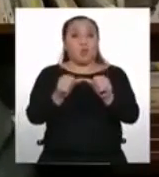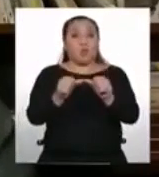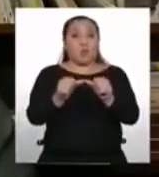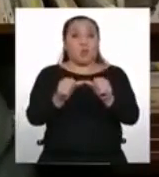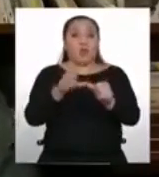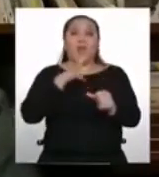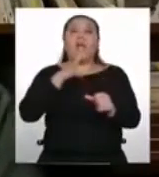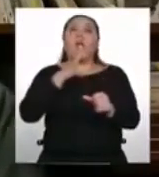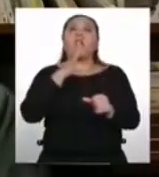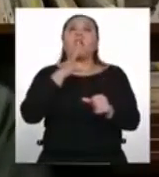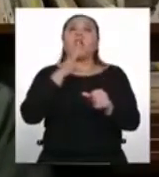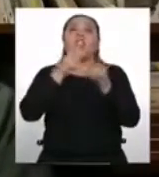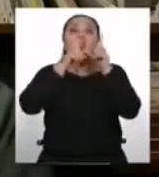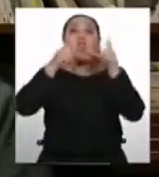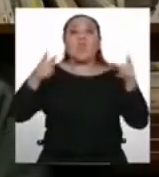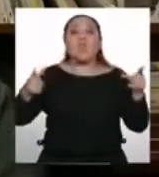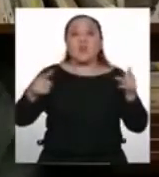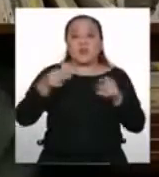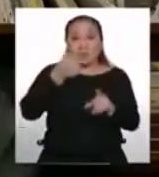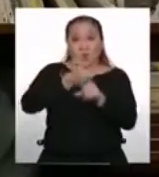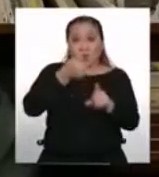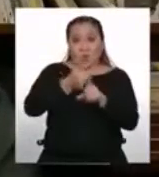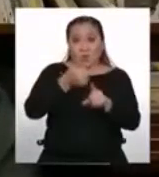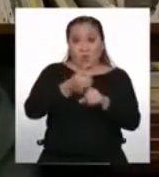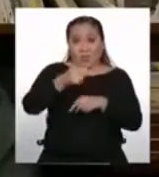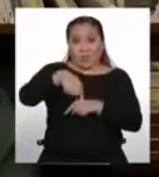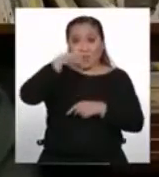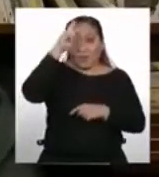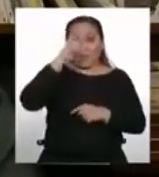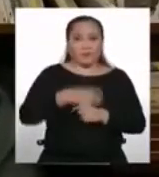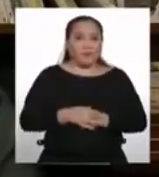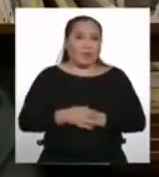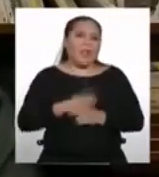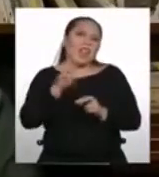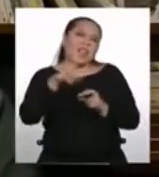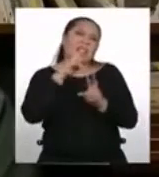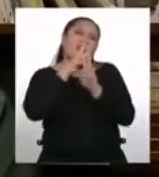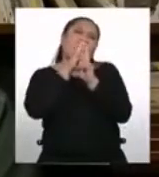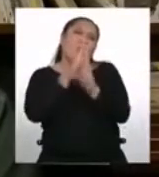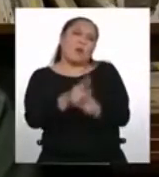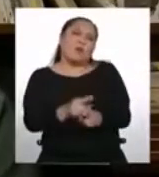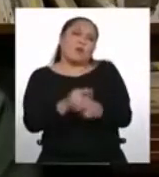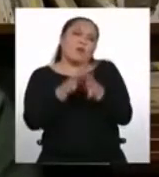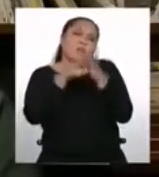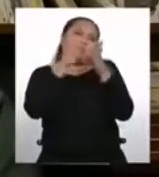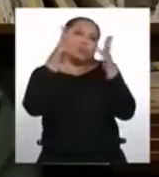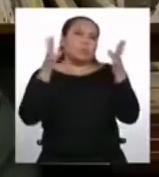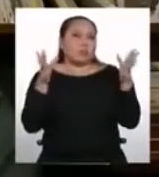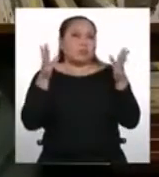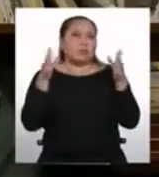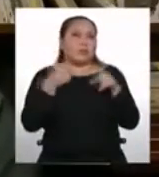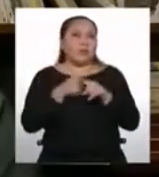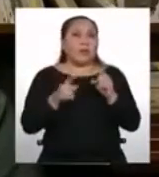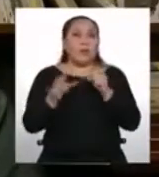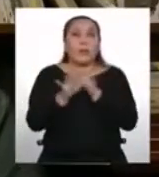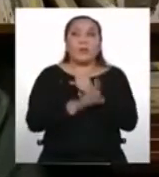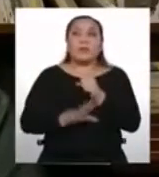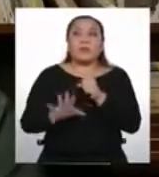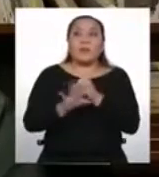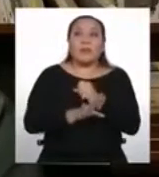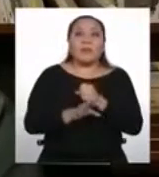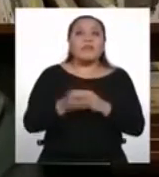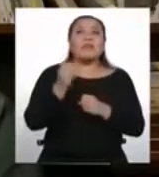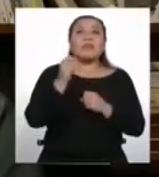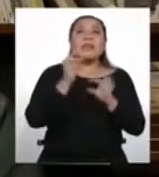Y, bueno, la respuesta es muy amplia, pero básicamente podemos decir que es